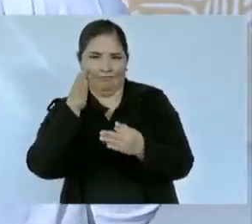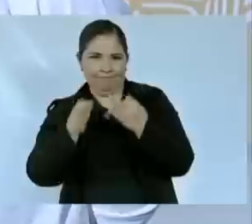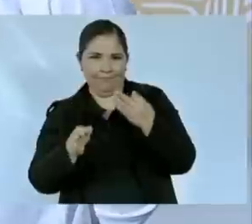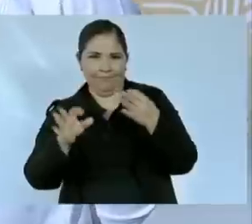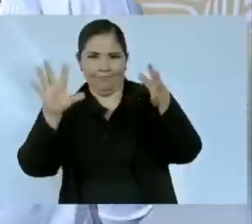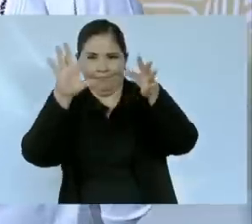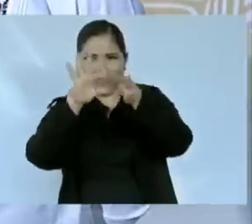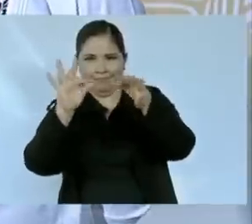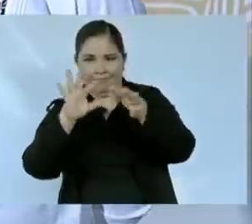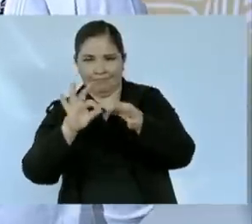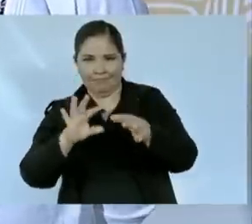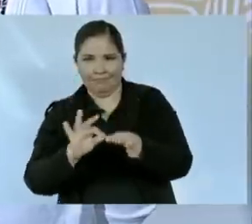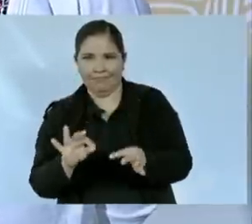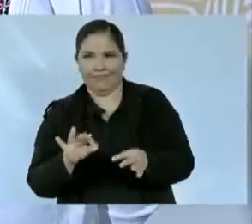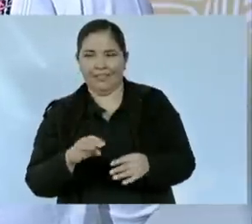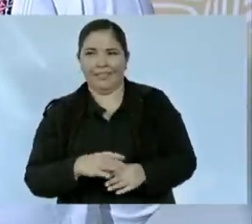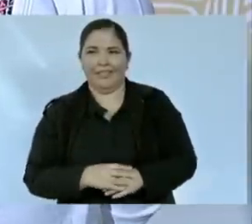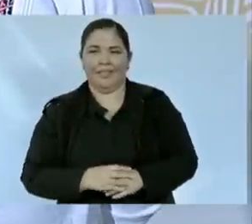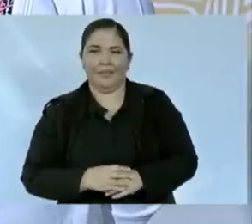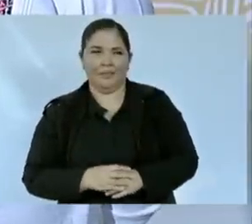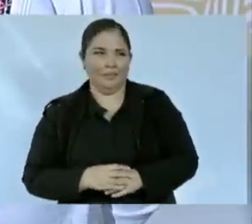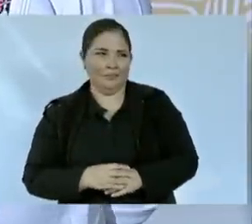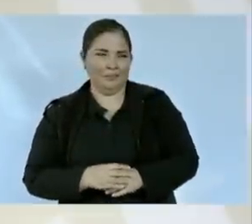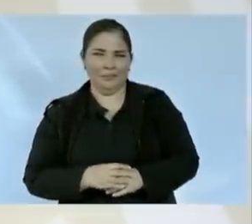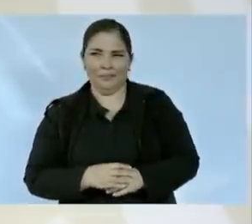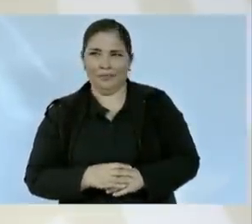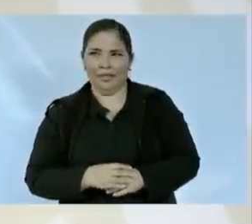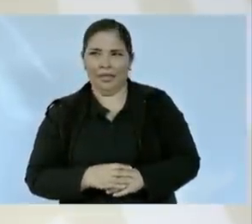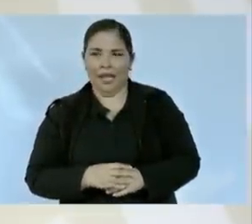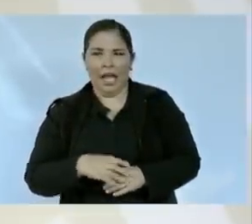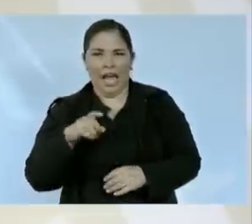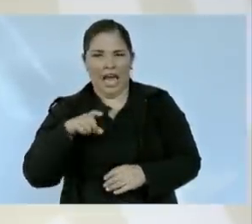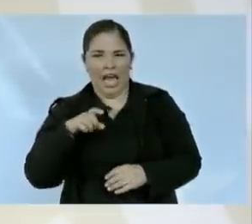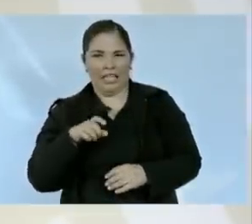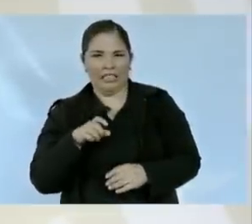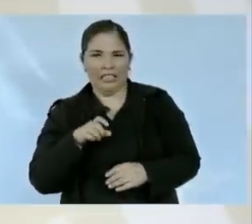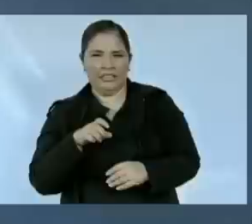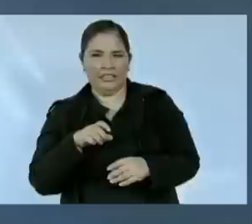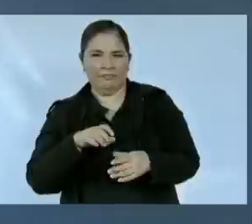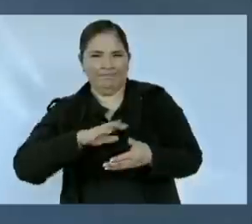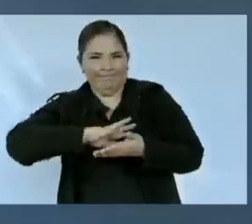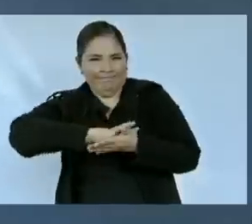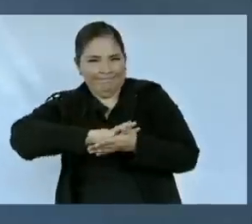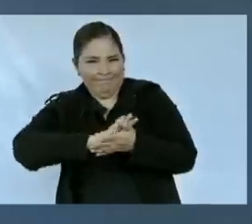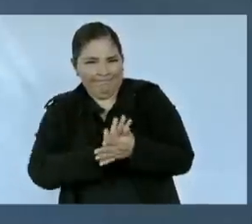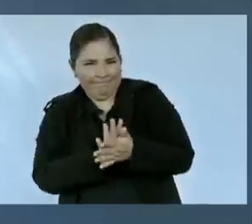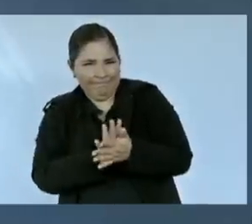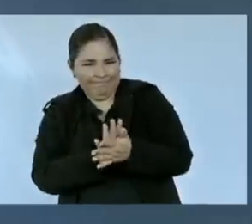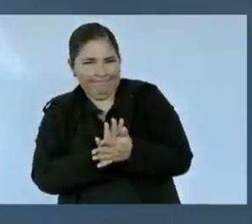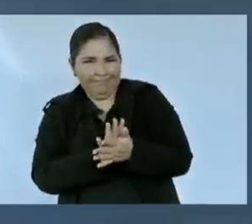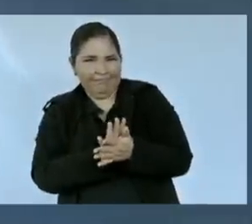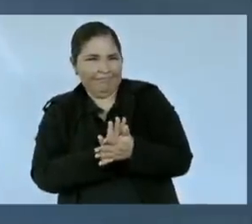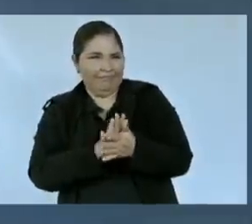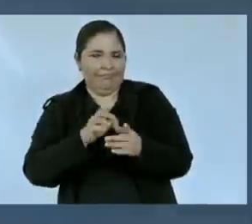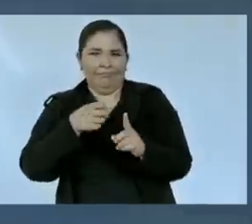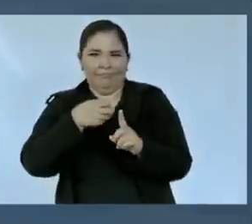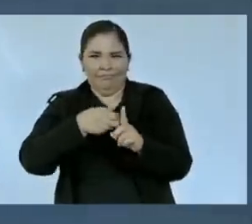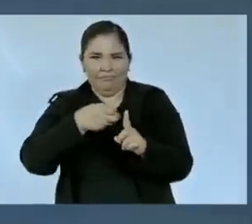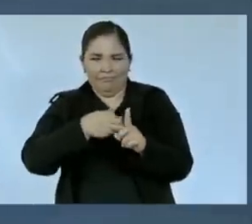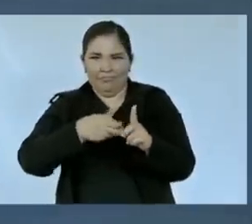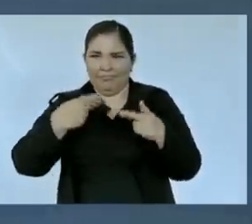explicar había racismo por eso debemos